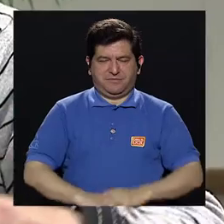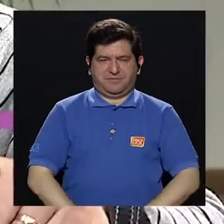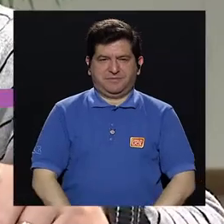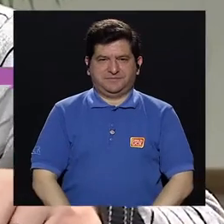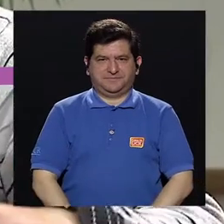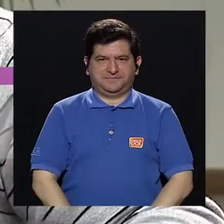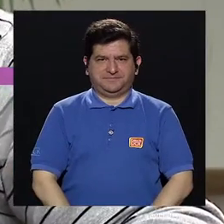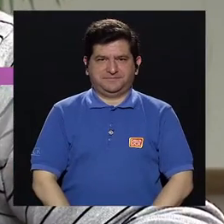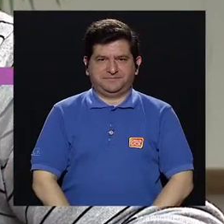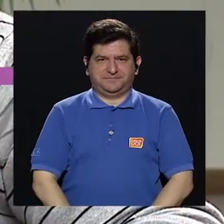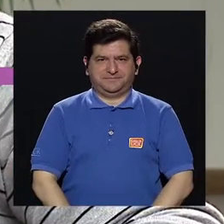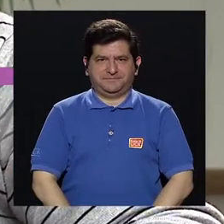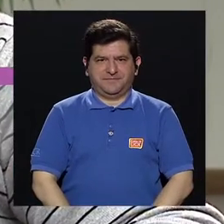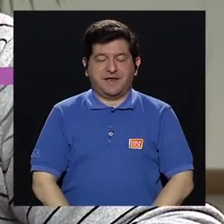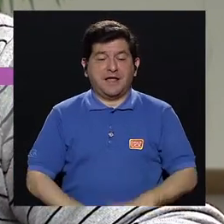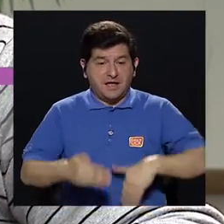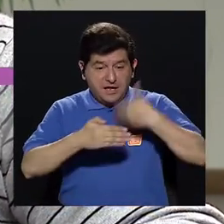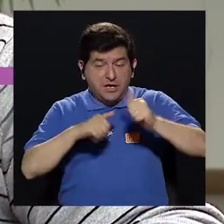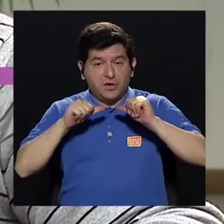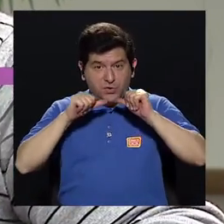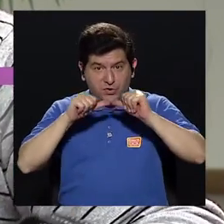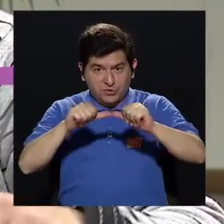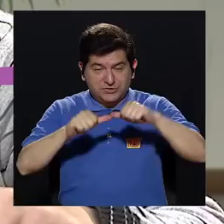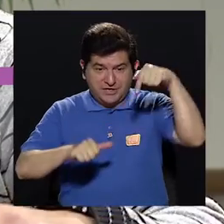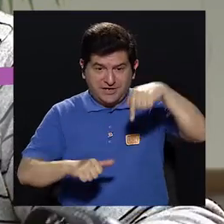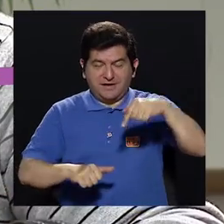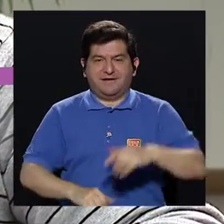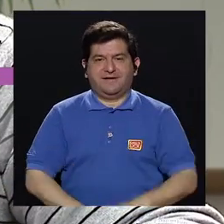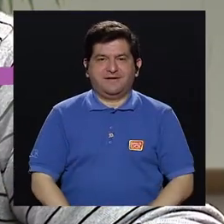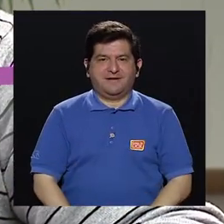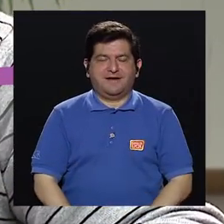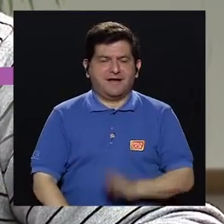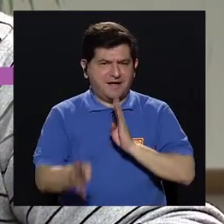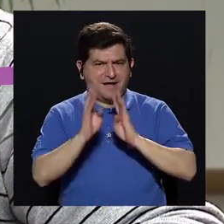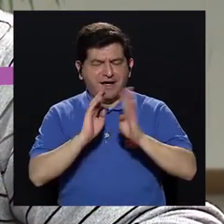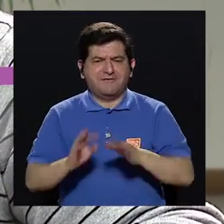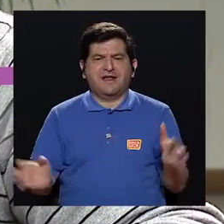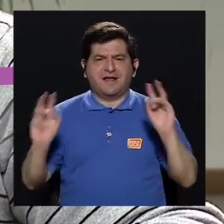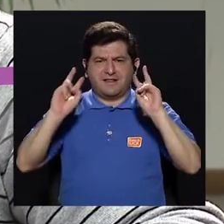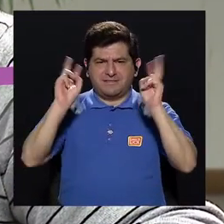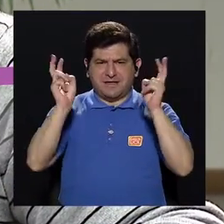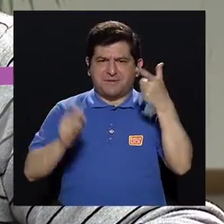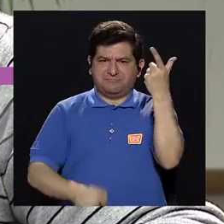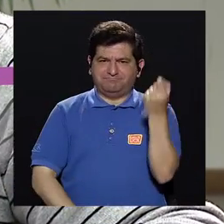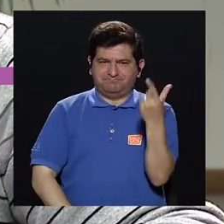y retornamos con ustedes conversando.